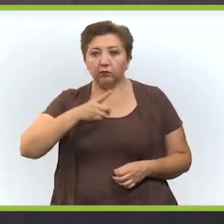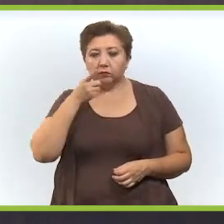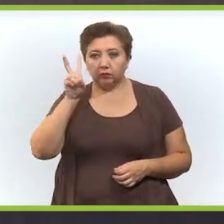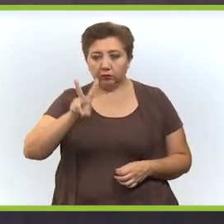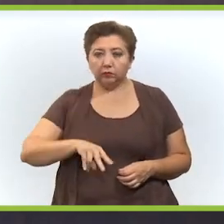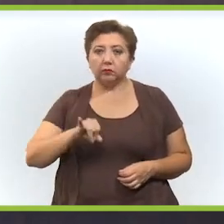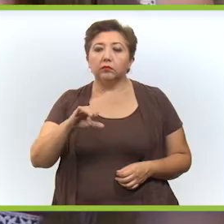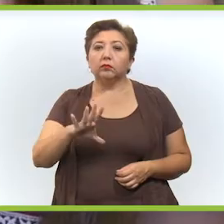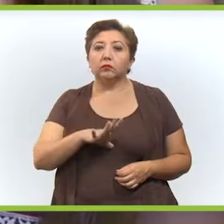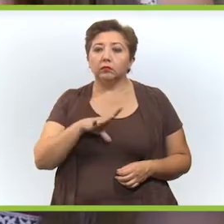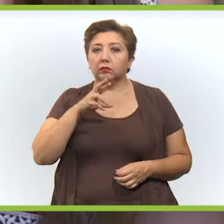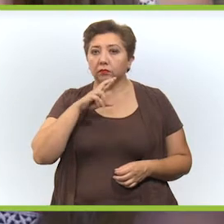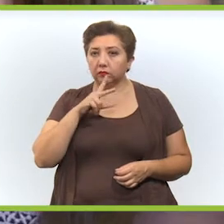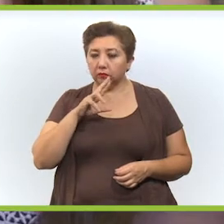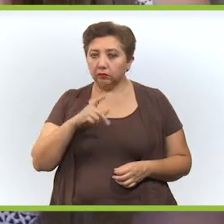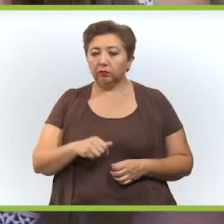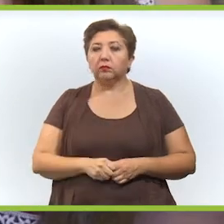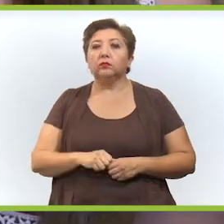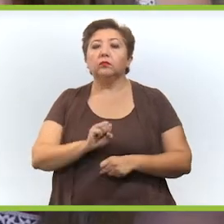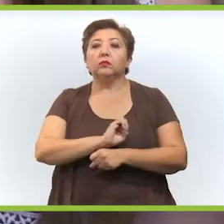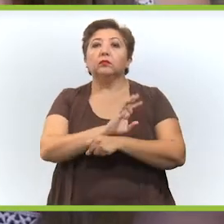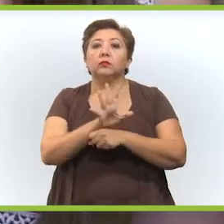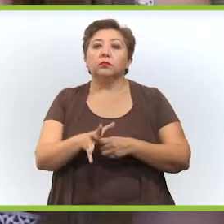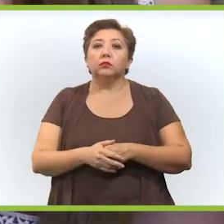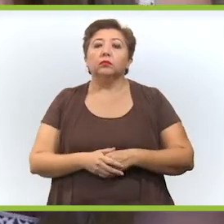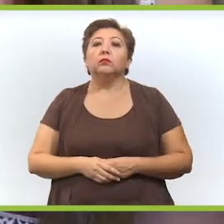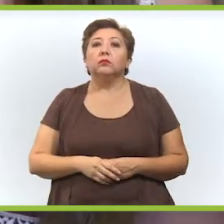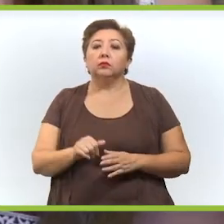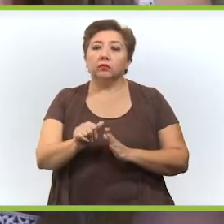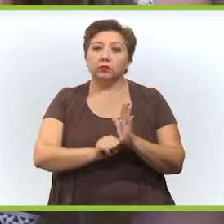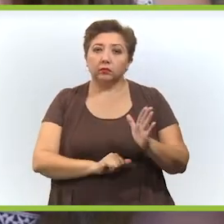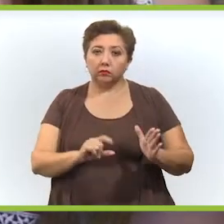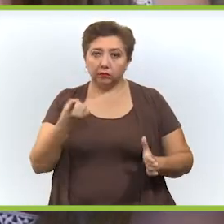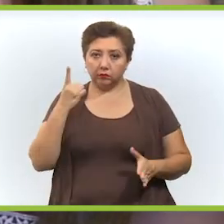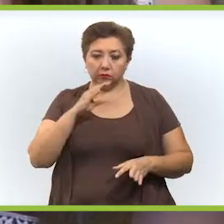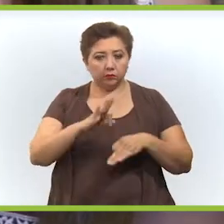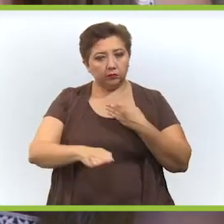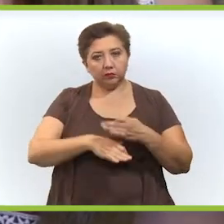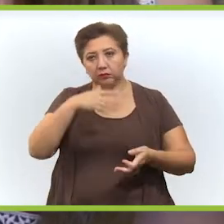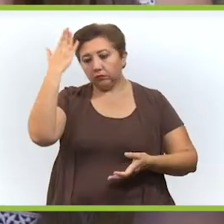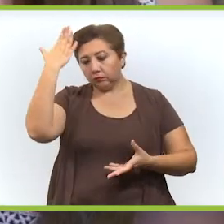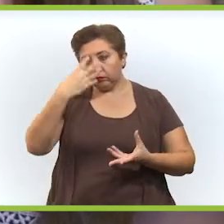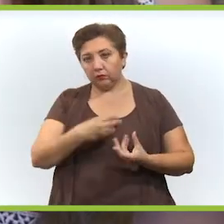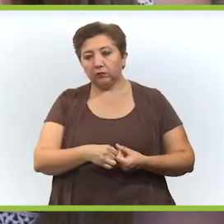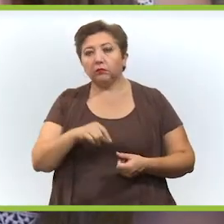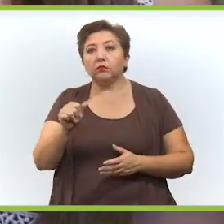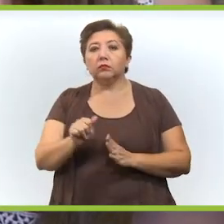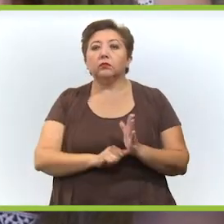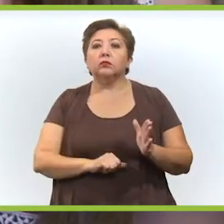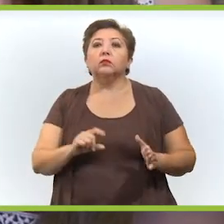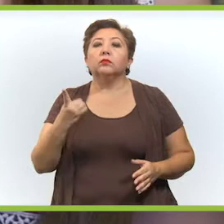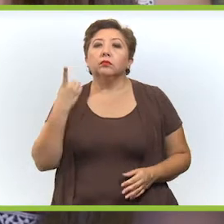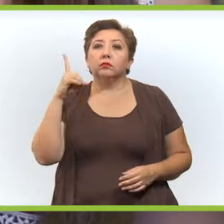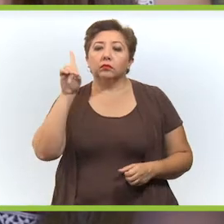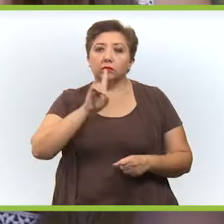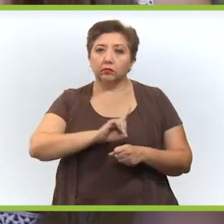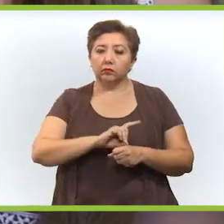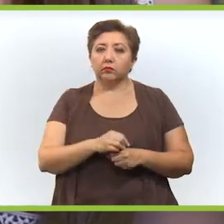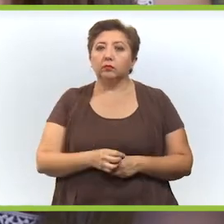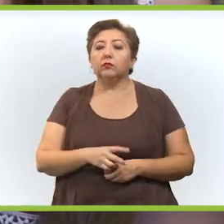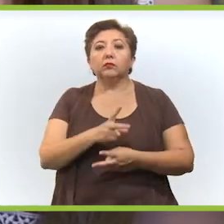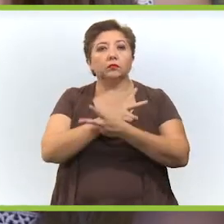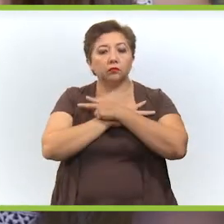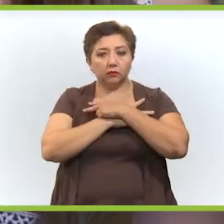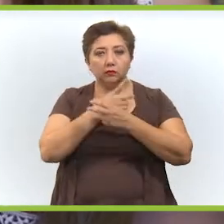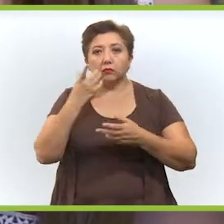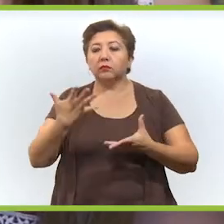tema del mes de diciembre. Todos sabemos lo que implica el mes de diciembre, el Día de la Virgen, tenemos también las posadas, la Navidad, el Año Nuevo,